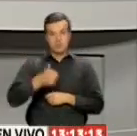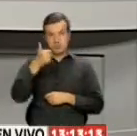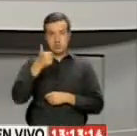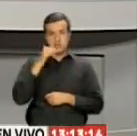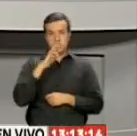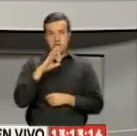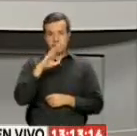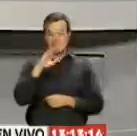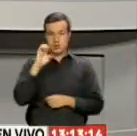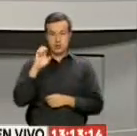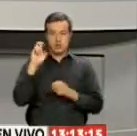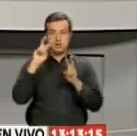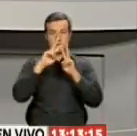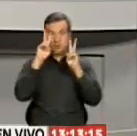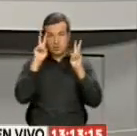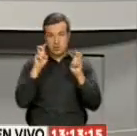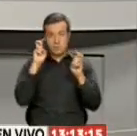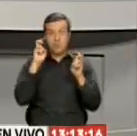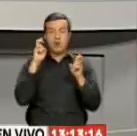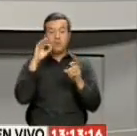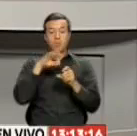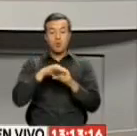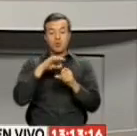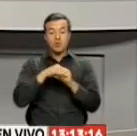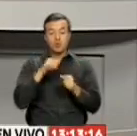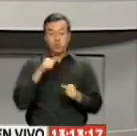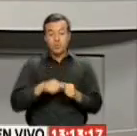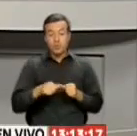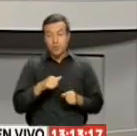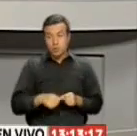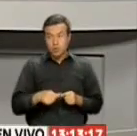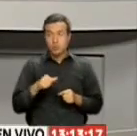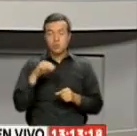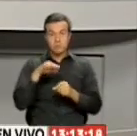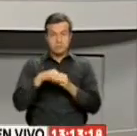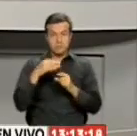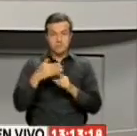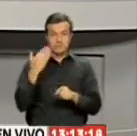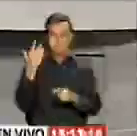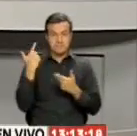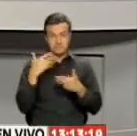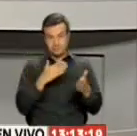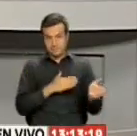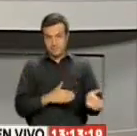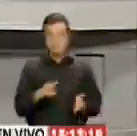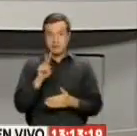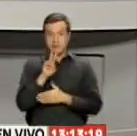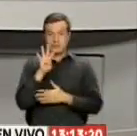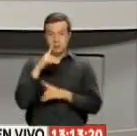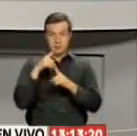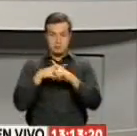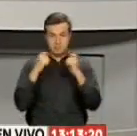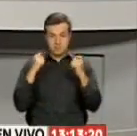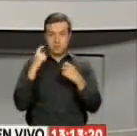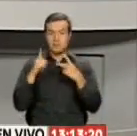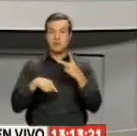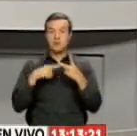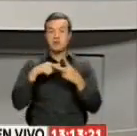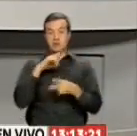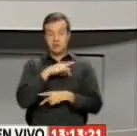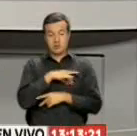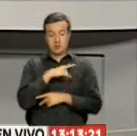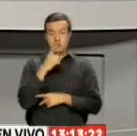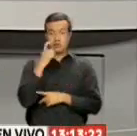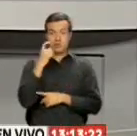Contencioso Electoral sobre la contabilización de los votos nulos en estas elecciones que se realizarán este 24 de marzo. Además, en Chile, 11